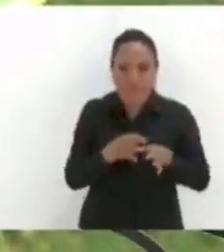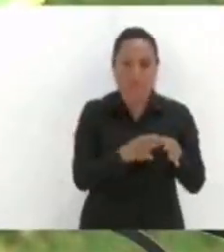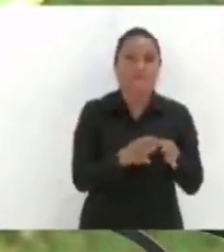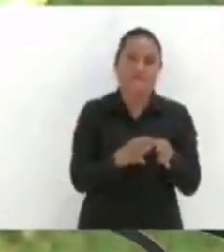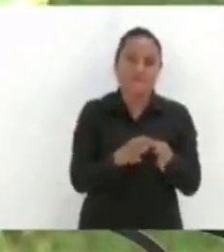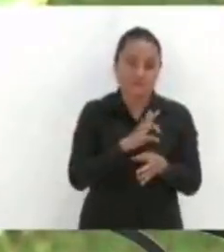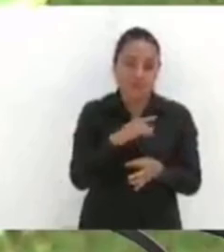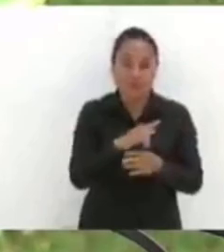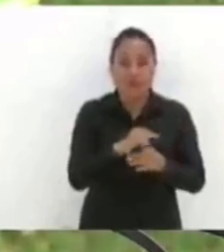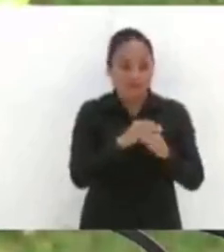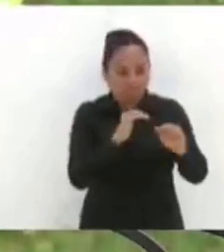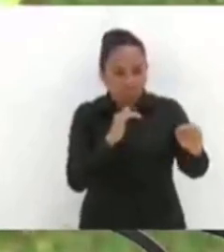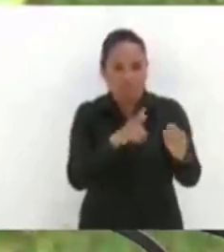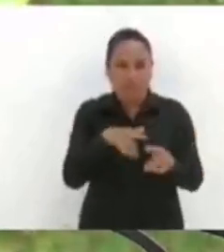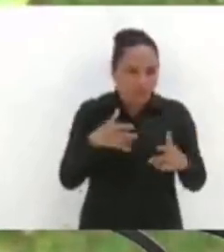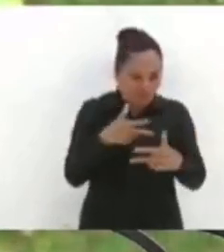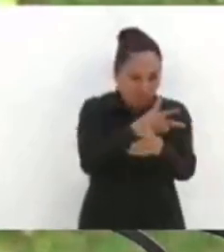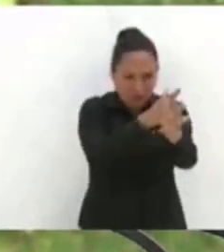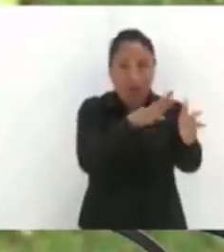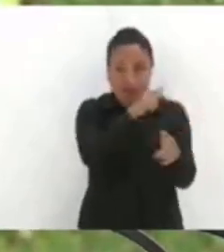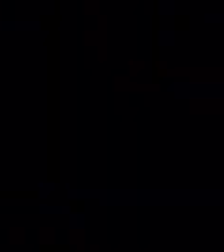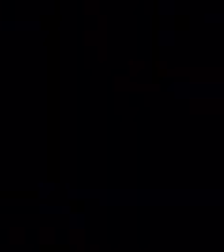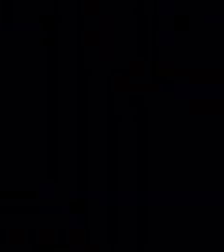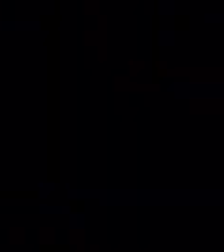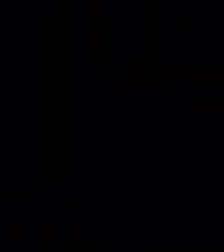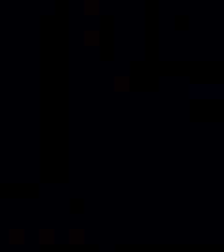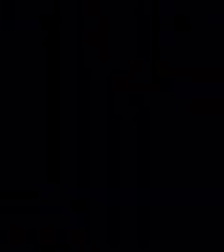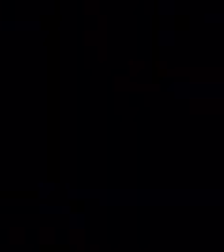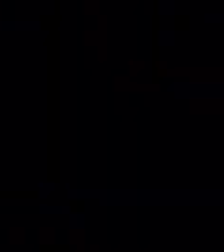hacer la carretera, antes del 24, va.